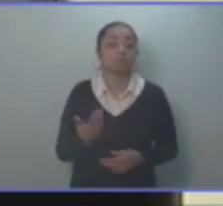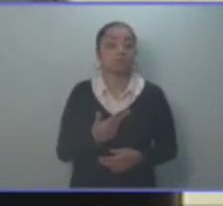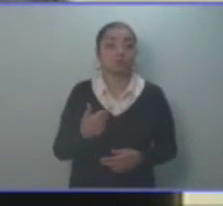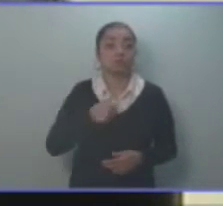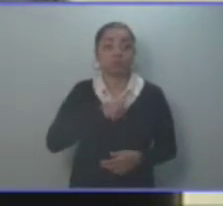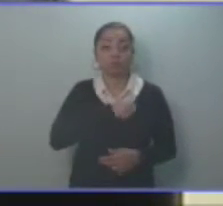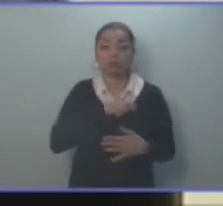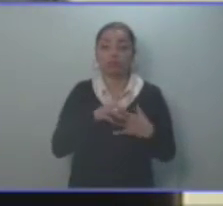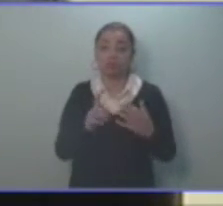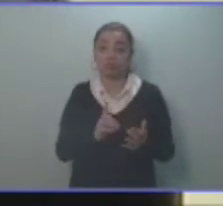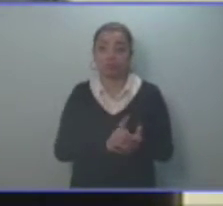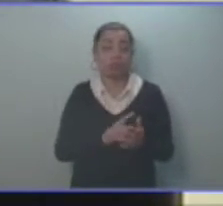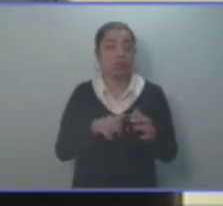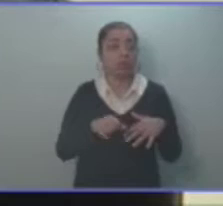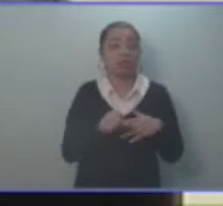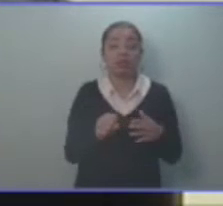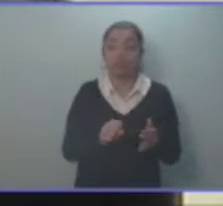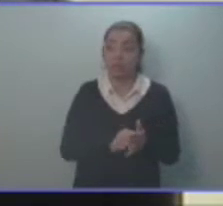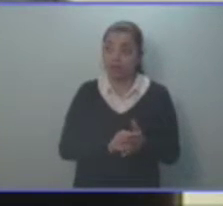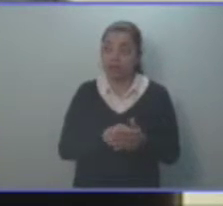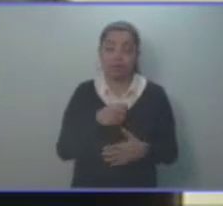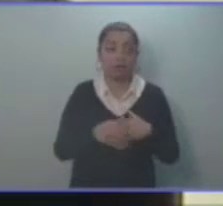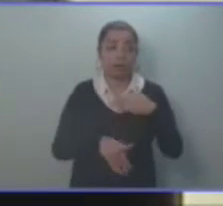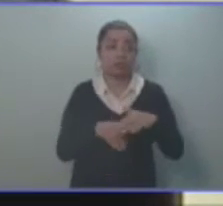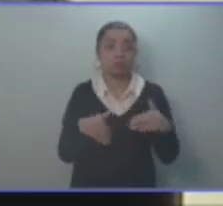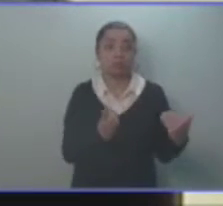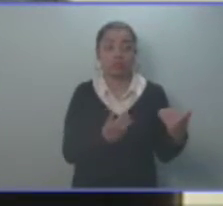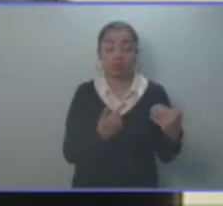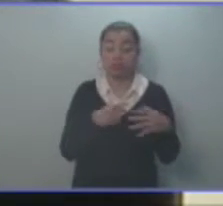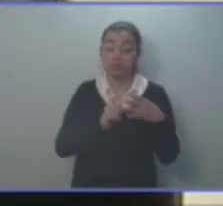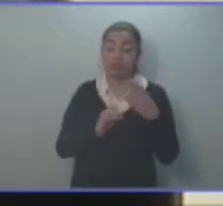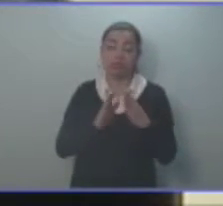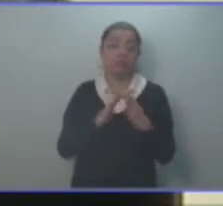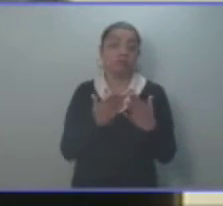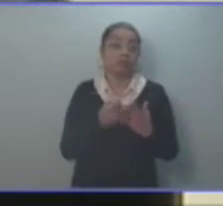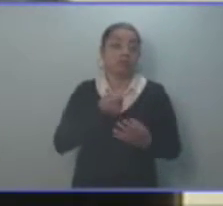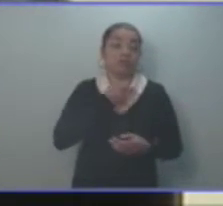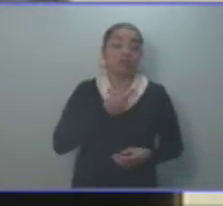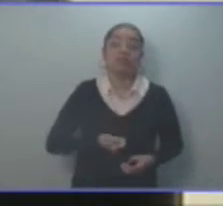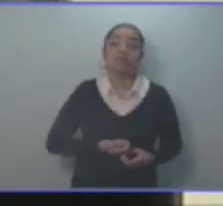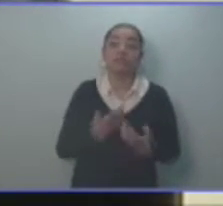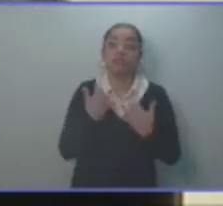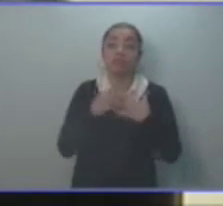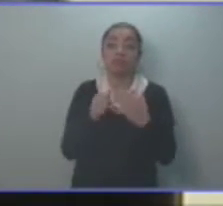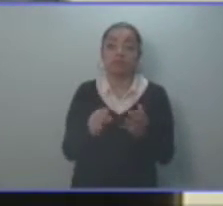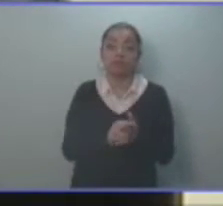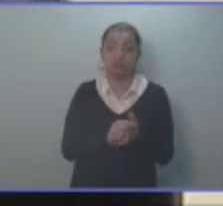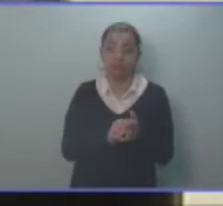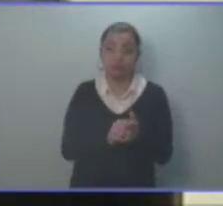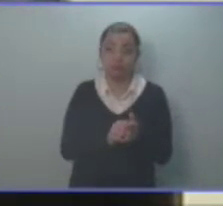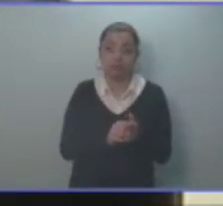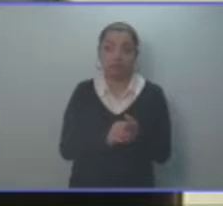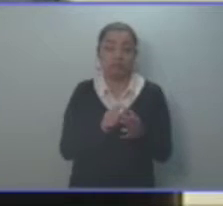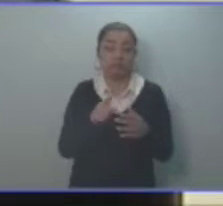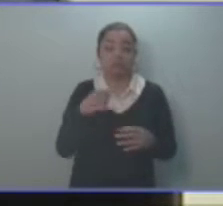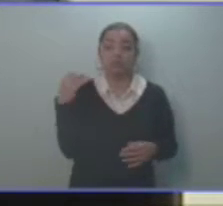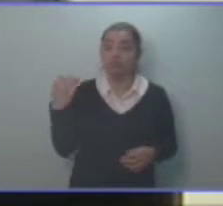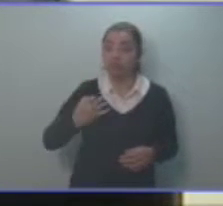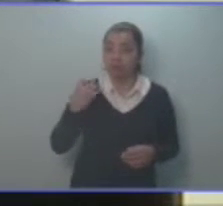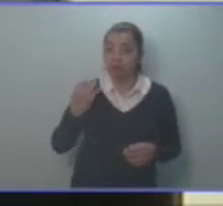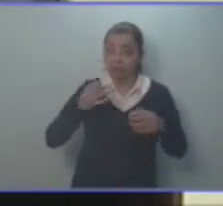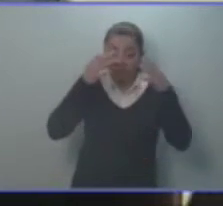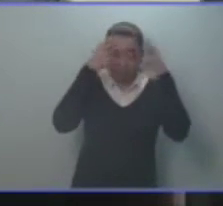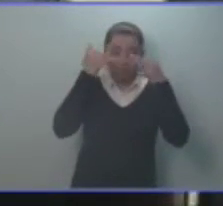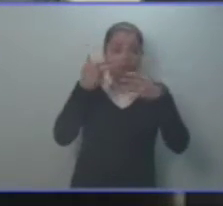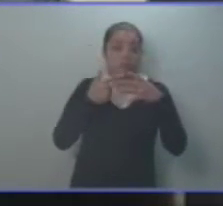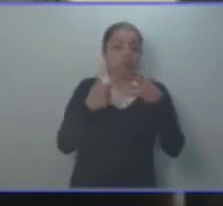carácter de diputado de esta Asamblea Legislativa y en el ejercicio de la potestad constitucional exponemos al honorable pleno legislativo que es necesario reformar la ley